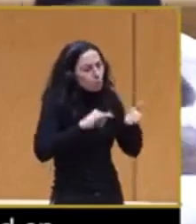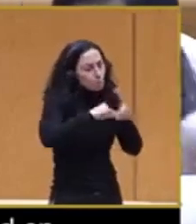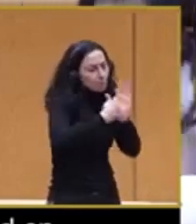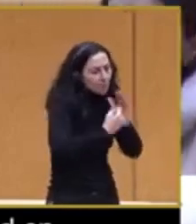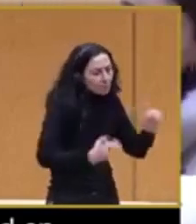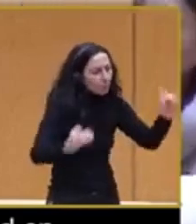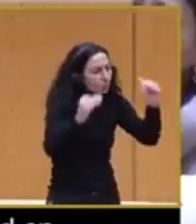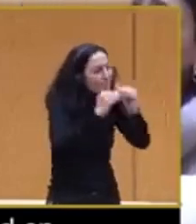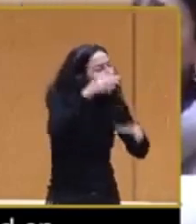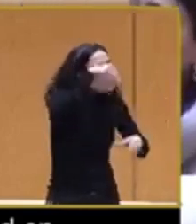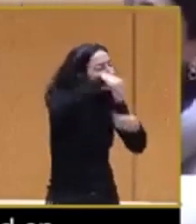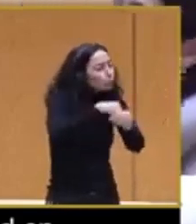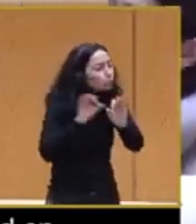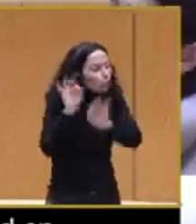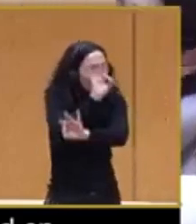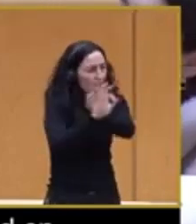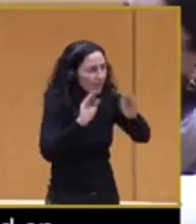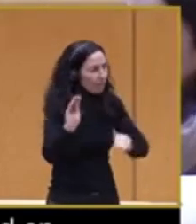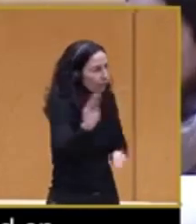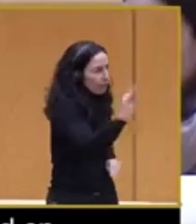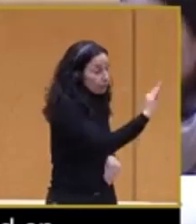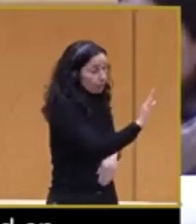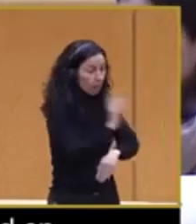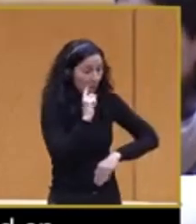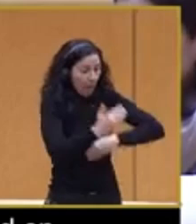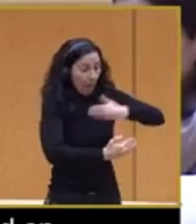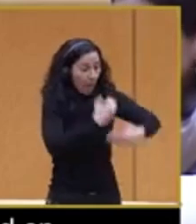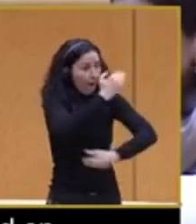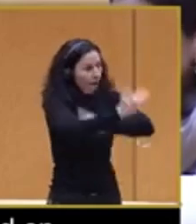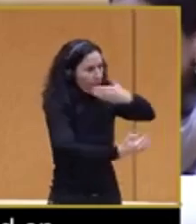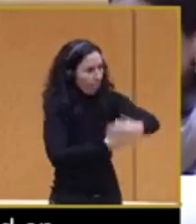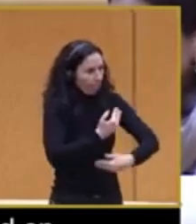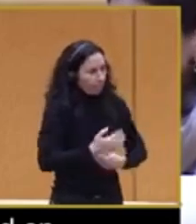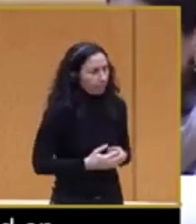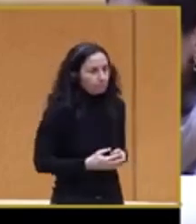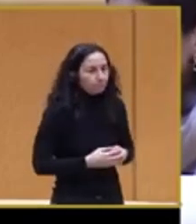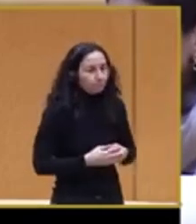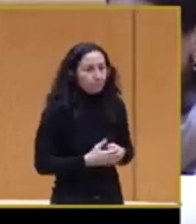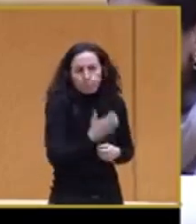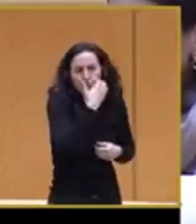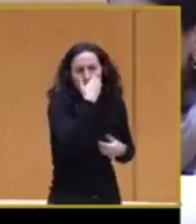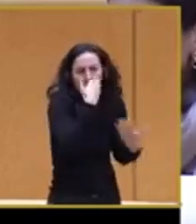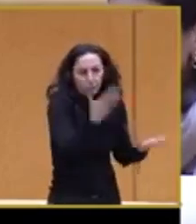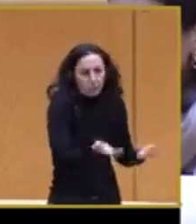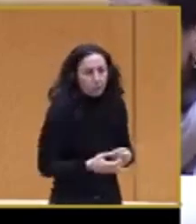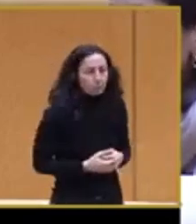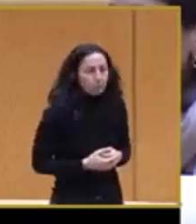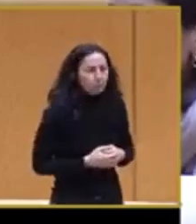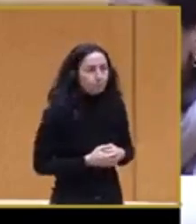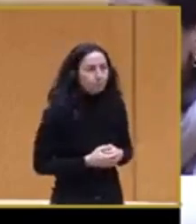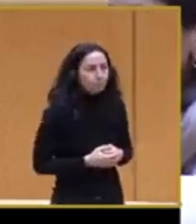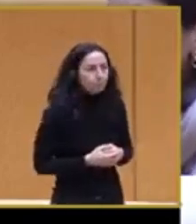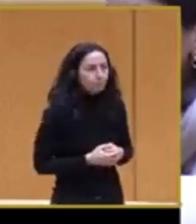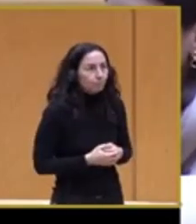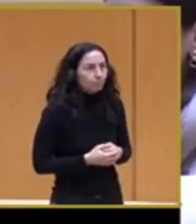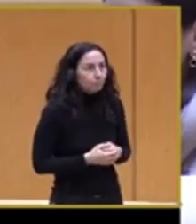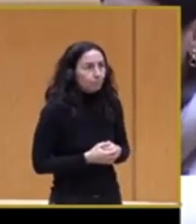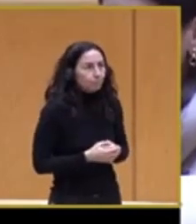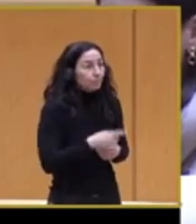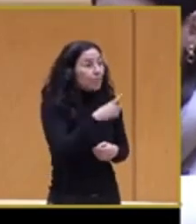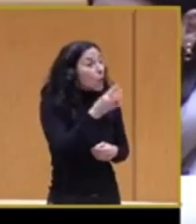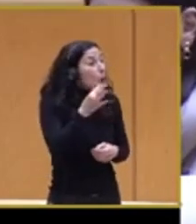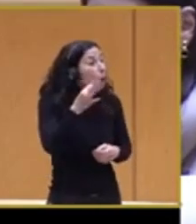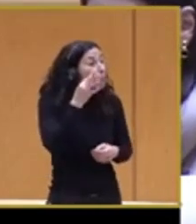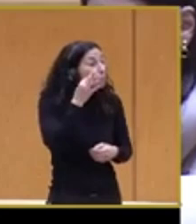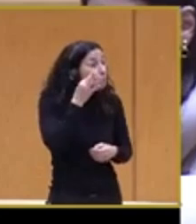en las organizaciones para avanzar de forma decidida. Por ejemplo, aumentar la presencia de